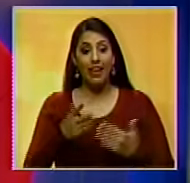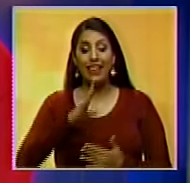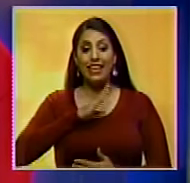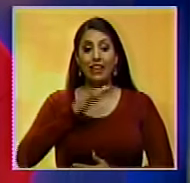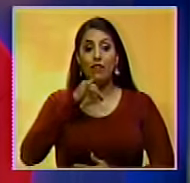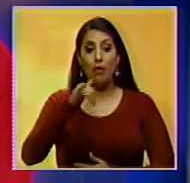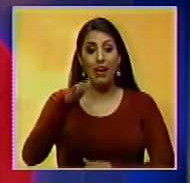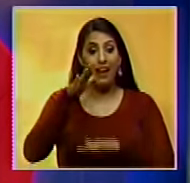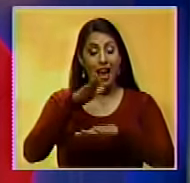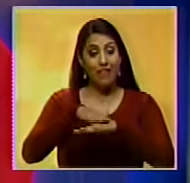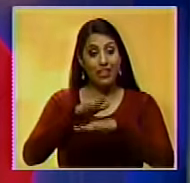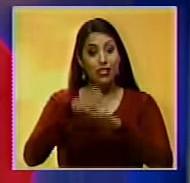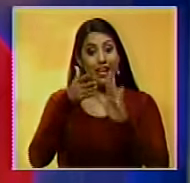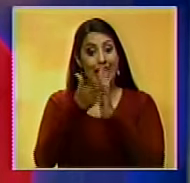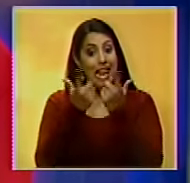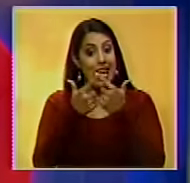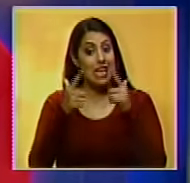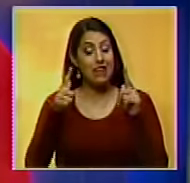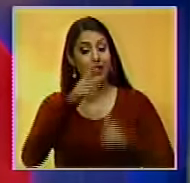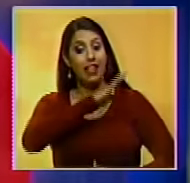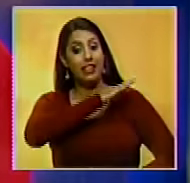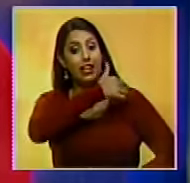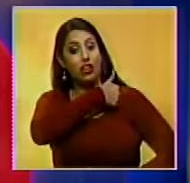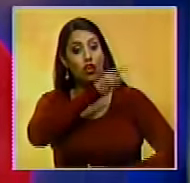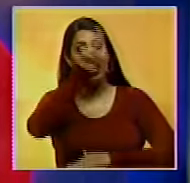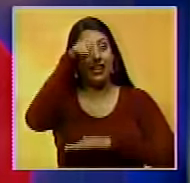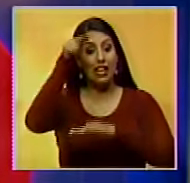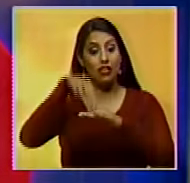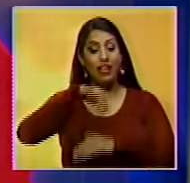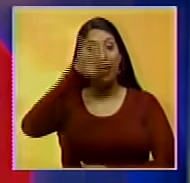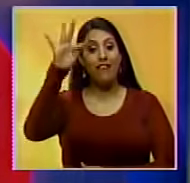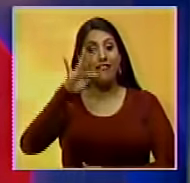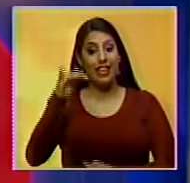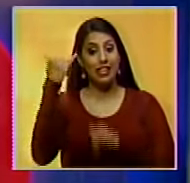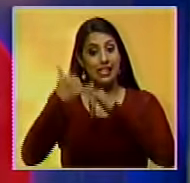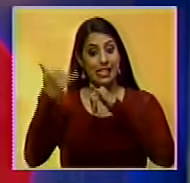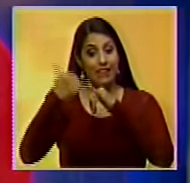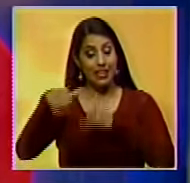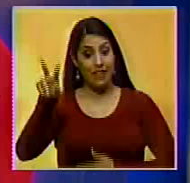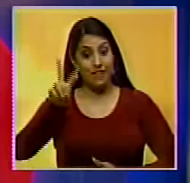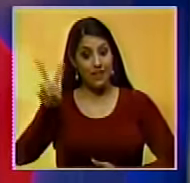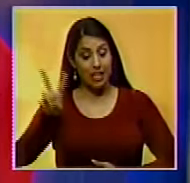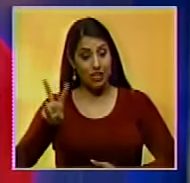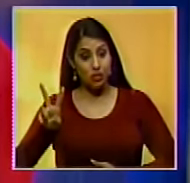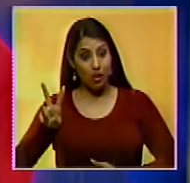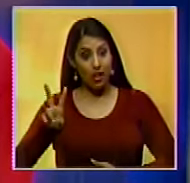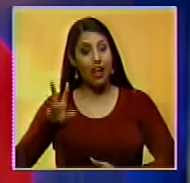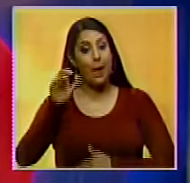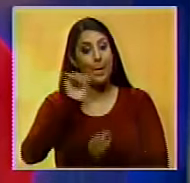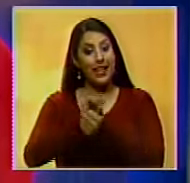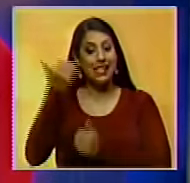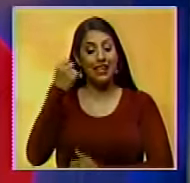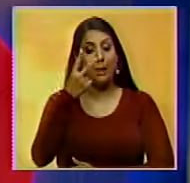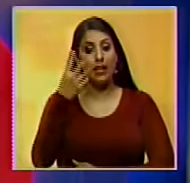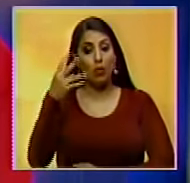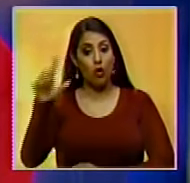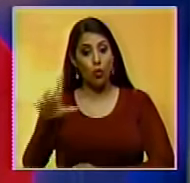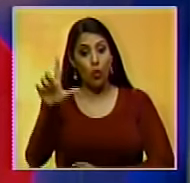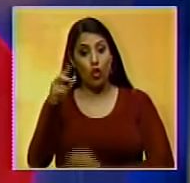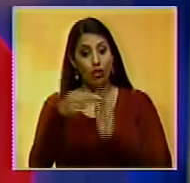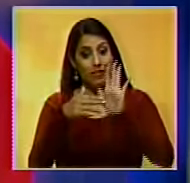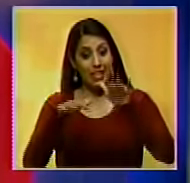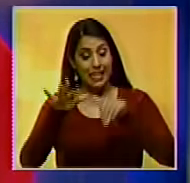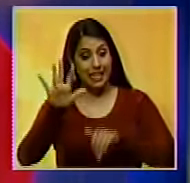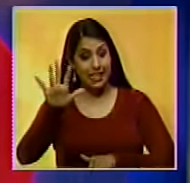Tenemos que notificarles que fue liberado el director nacional de la Federación de Licores de Venezuela, Frey Roas, detenido el 24 de julio de